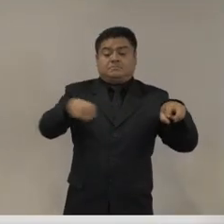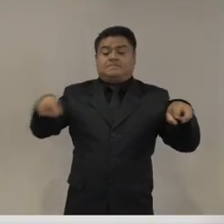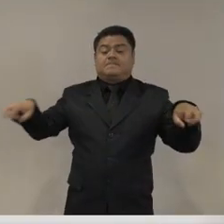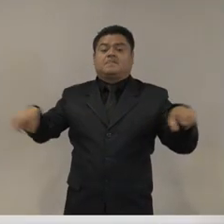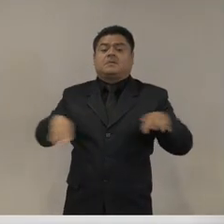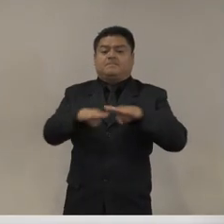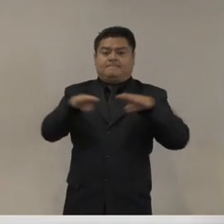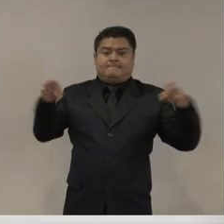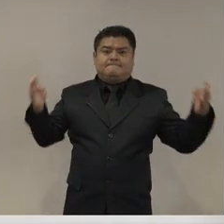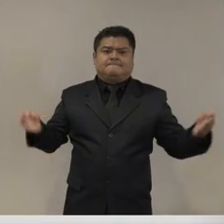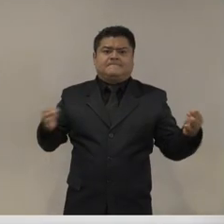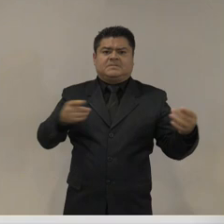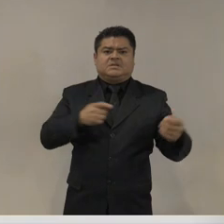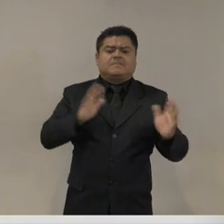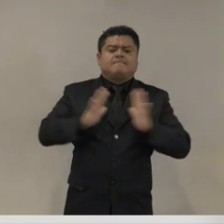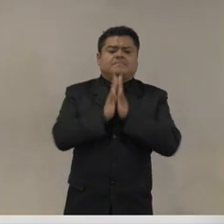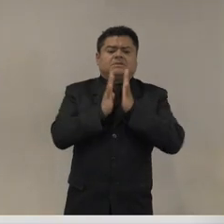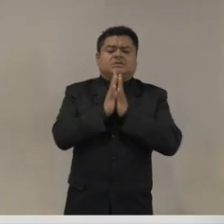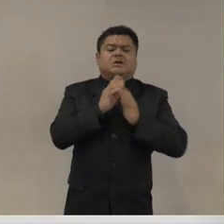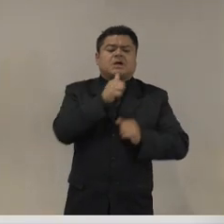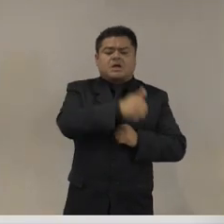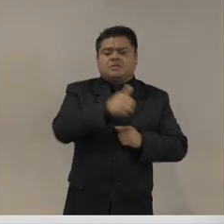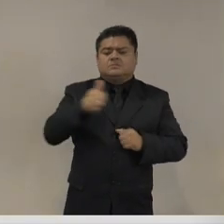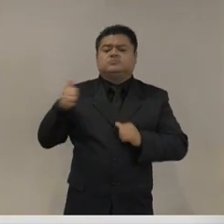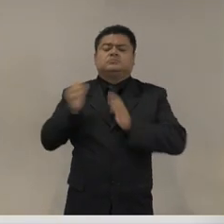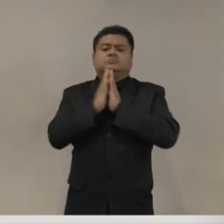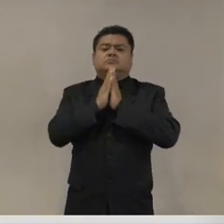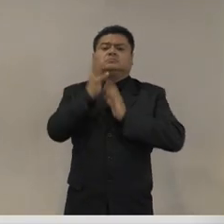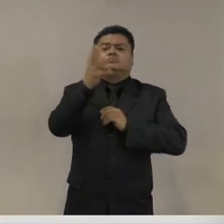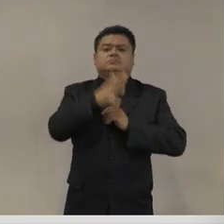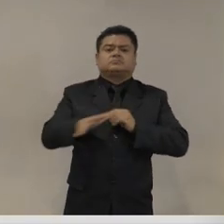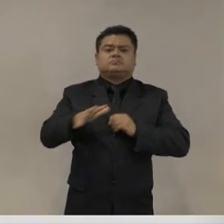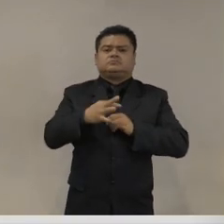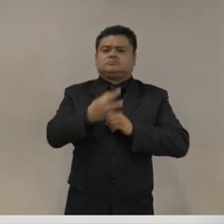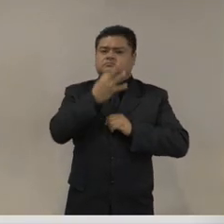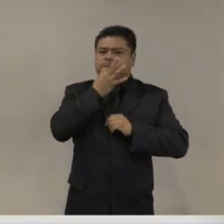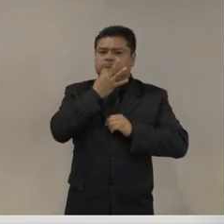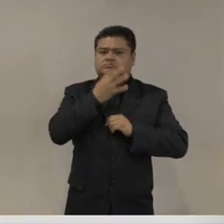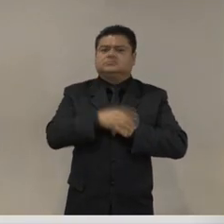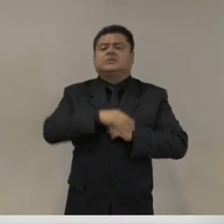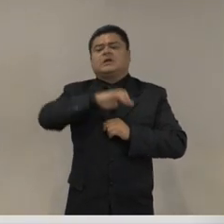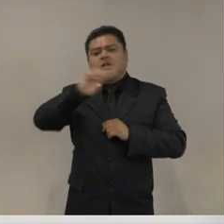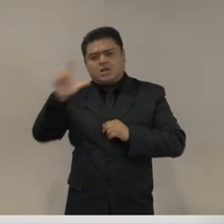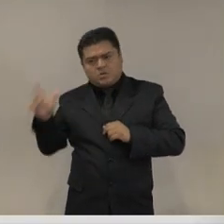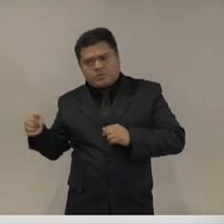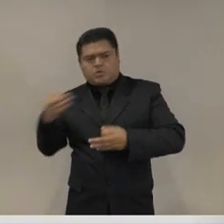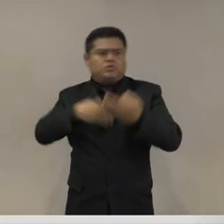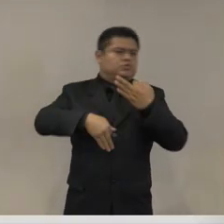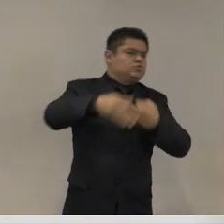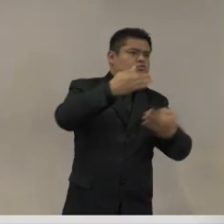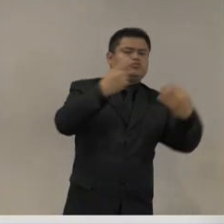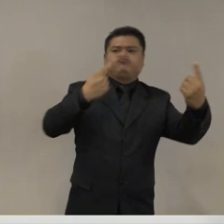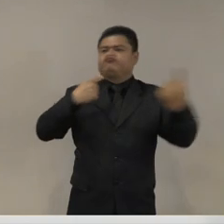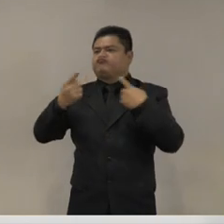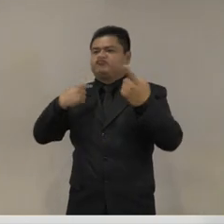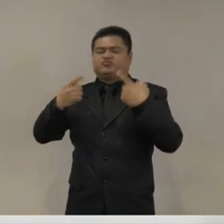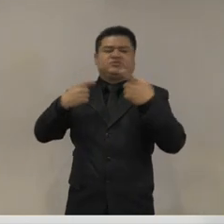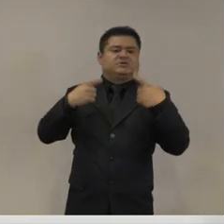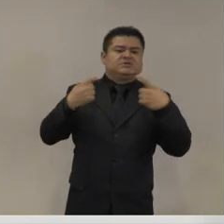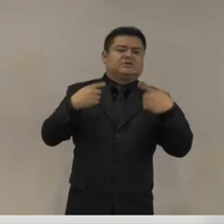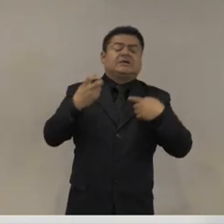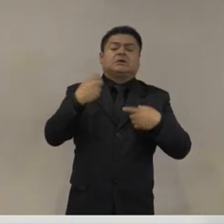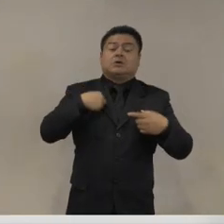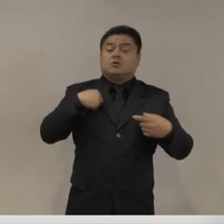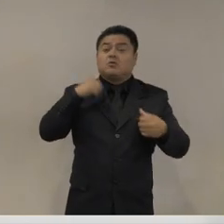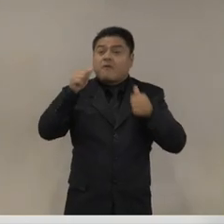o menos 10 minutos para que podamos después tener un diálogo entre todos. Yo iré apuntando algunas de las cosas que